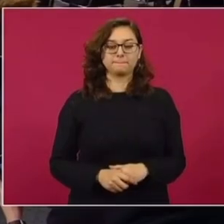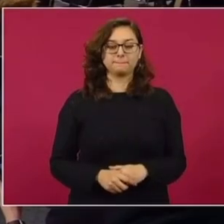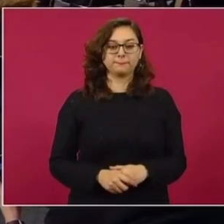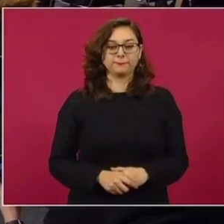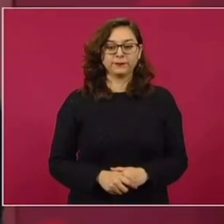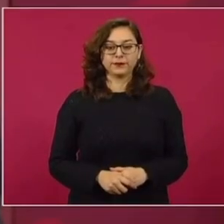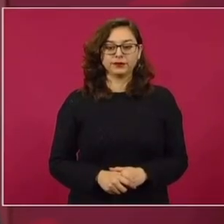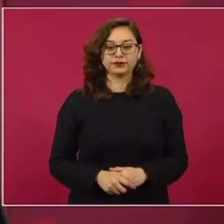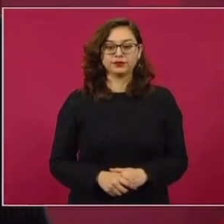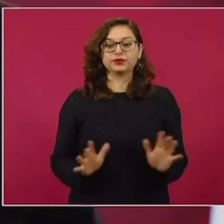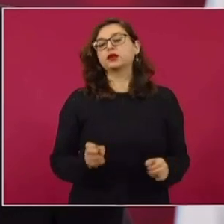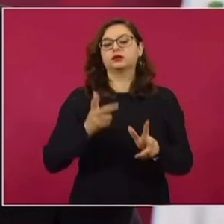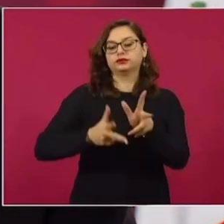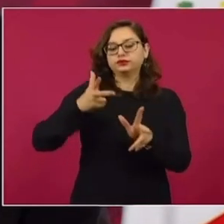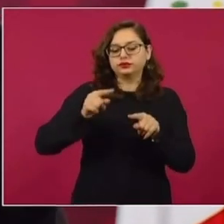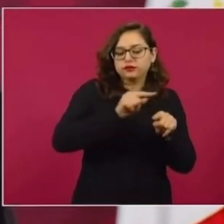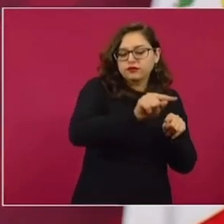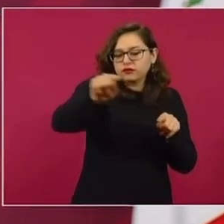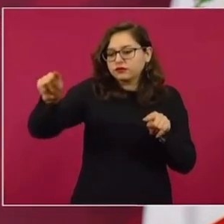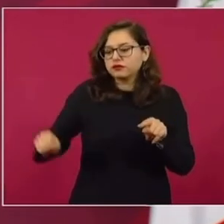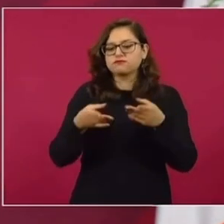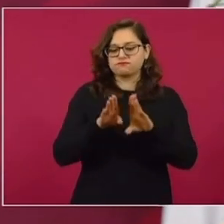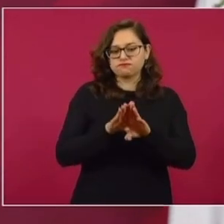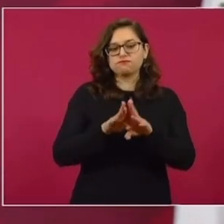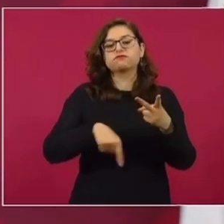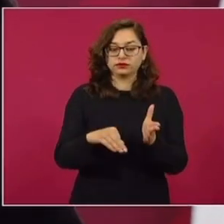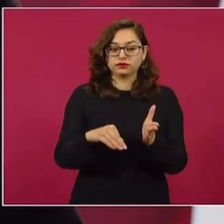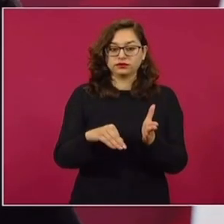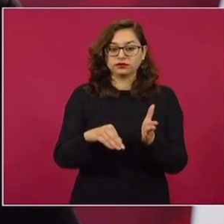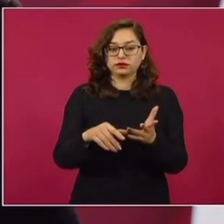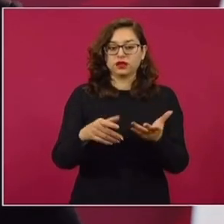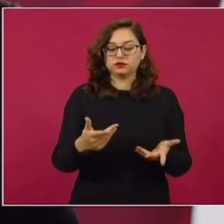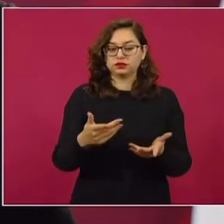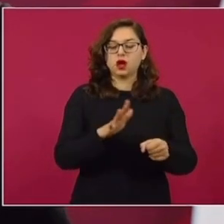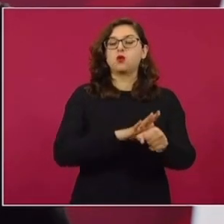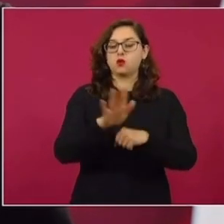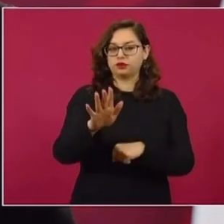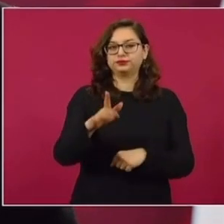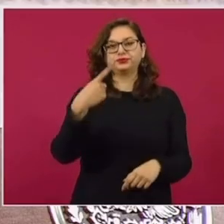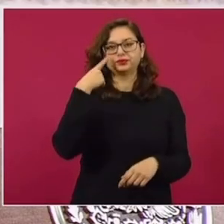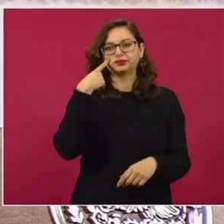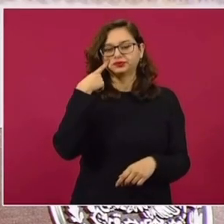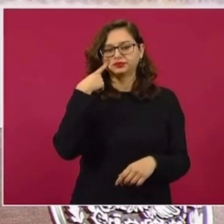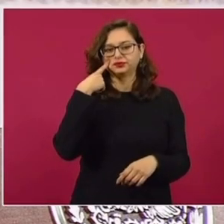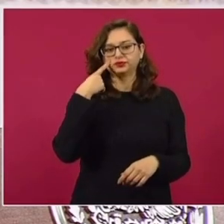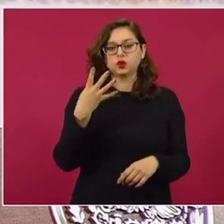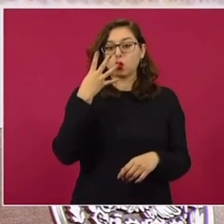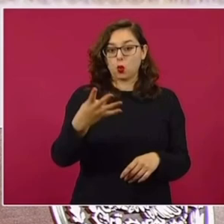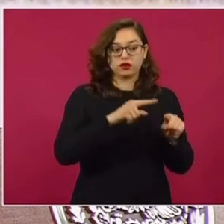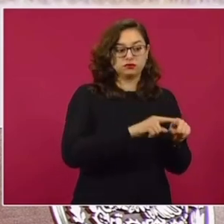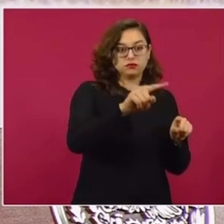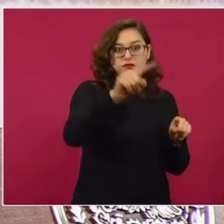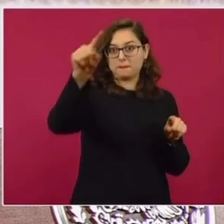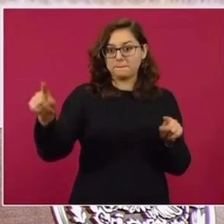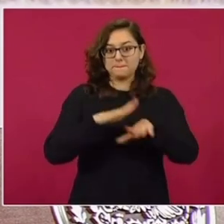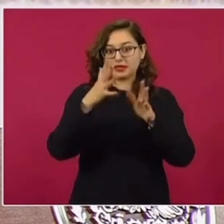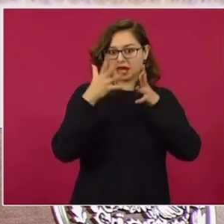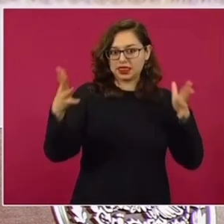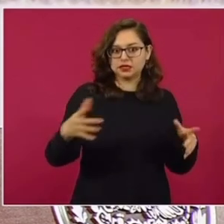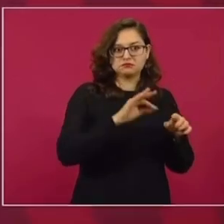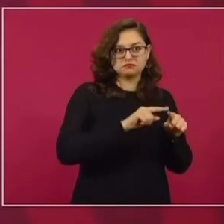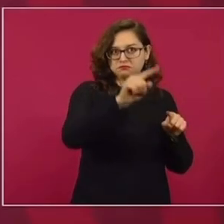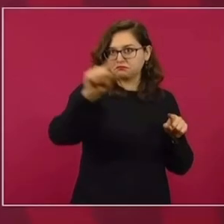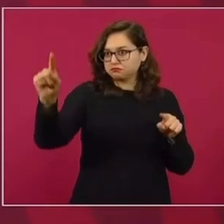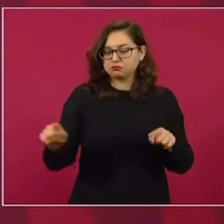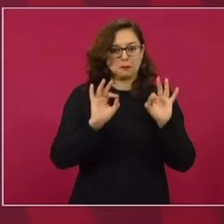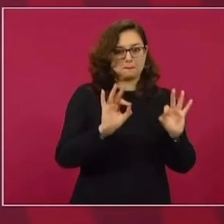Eso por lo que corresponde al trazo, lo que tenemos pendiente. Los cuatro tramos grandes vamos